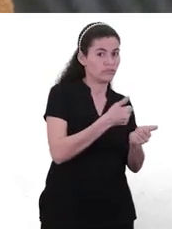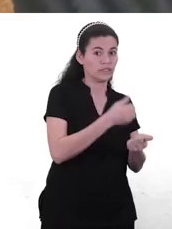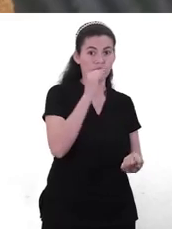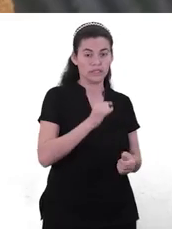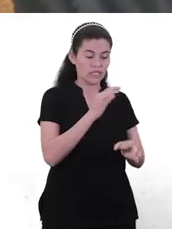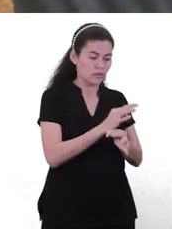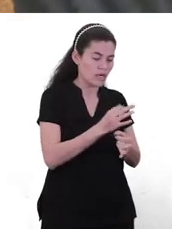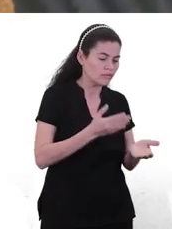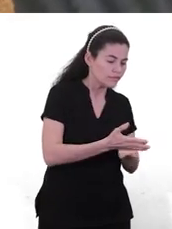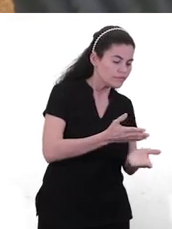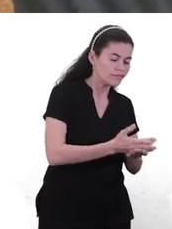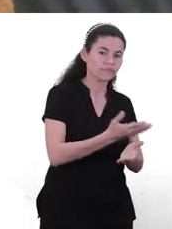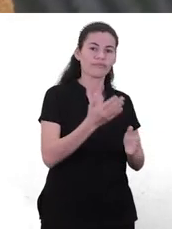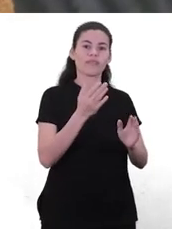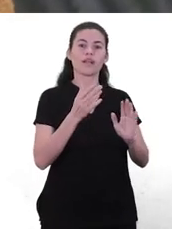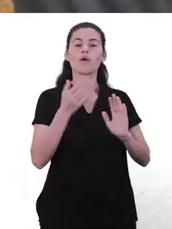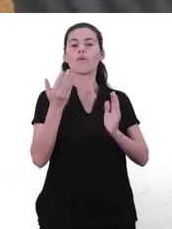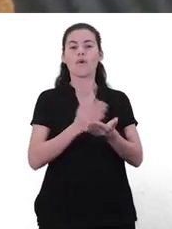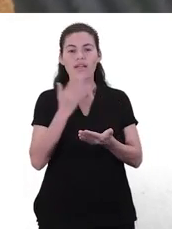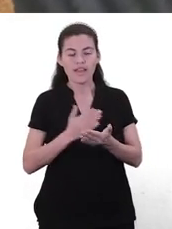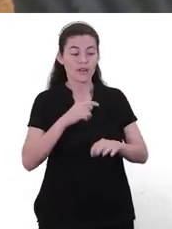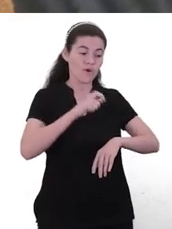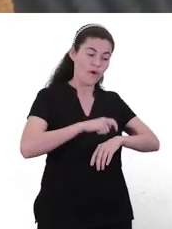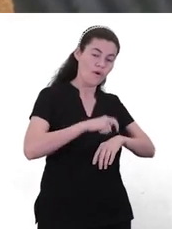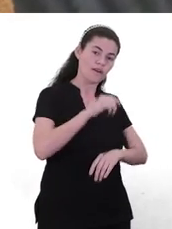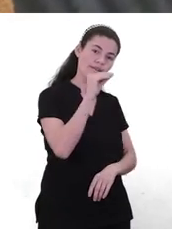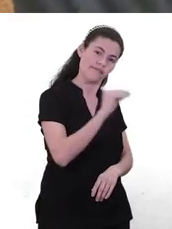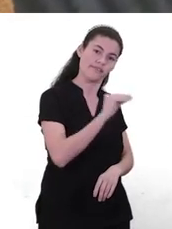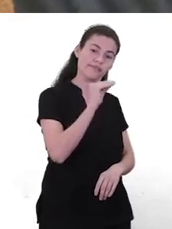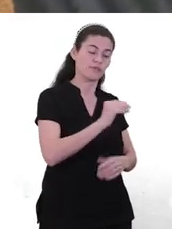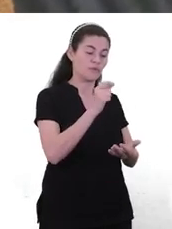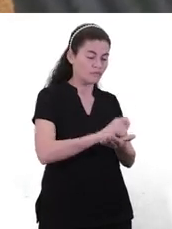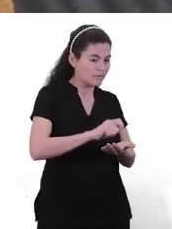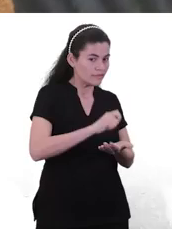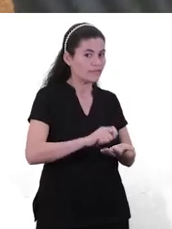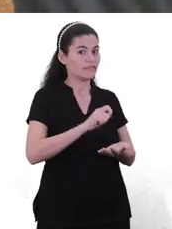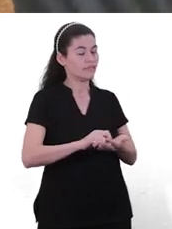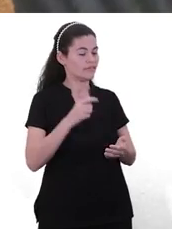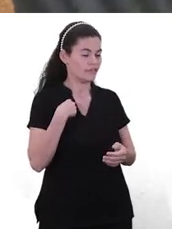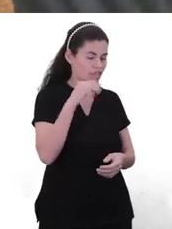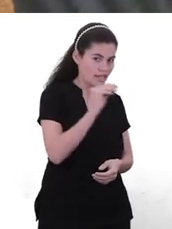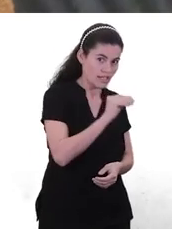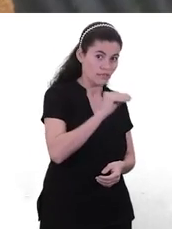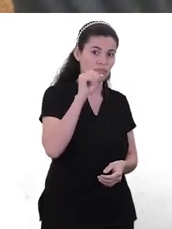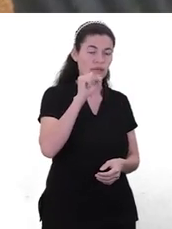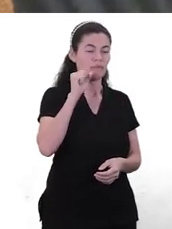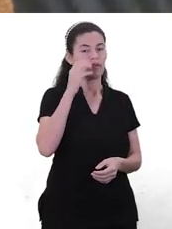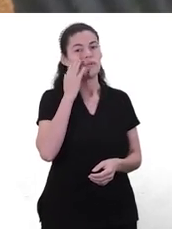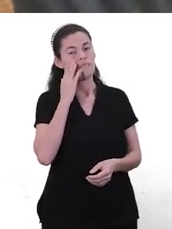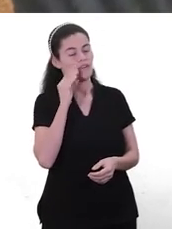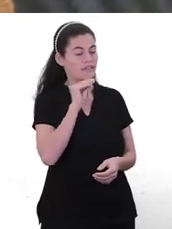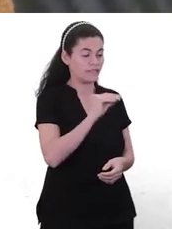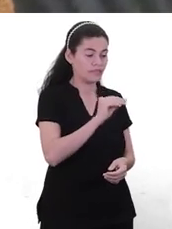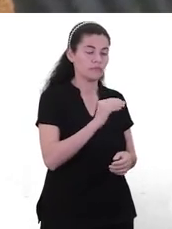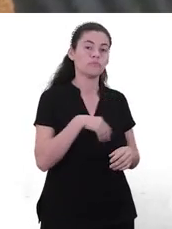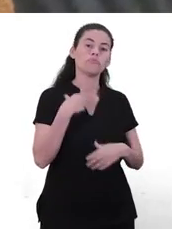escuela, es bueno, necesitan organización. Vamos a hacer la tarea, recordarles, tenemos que hacer la tarea, pero vamos a ir cada vez recordándole menos.